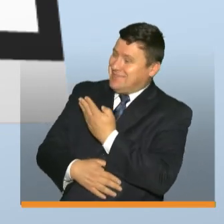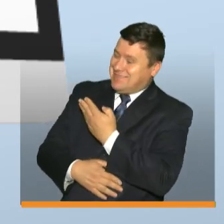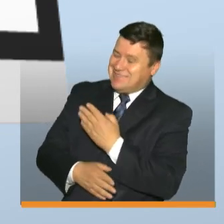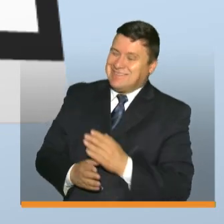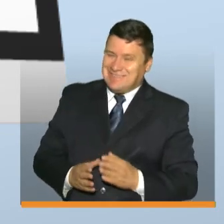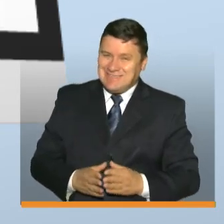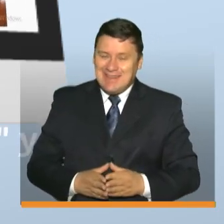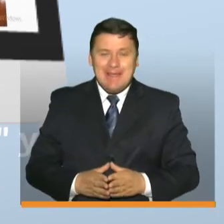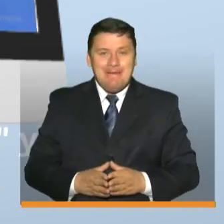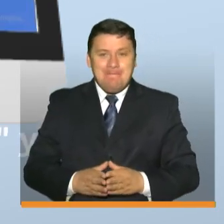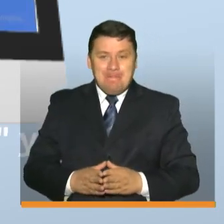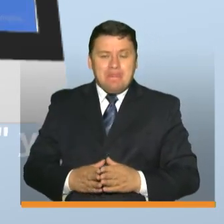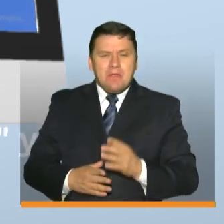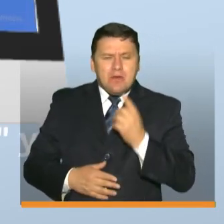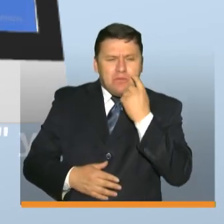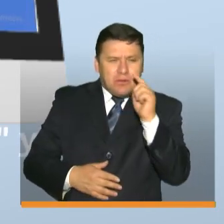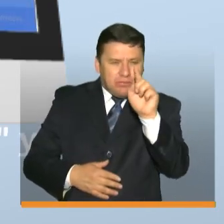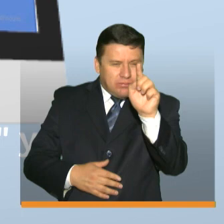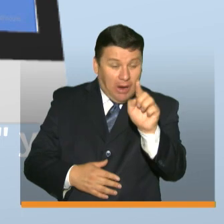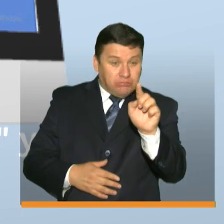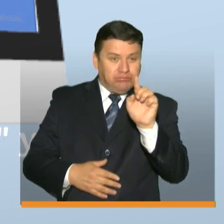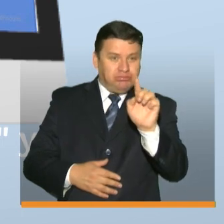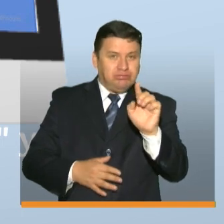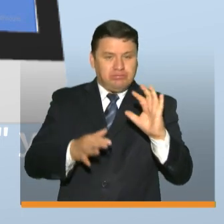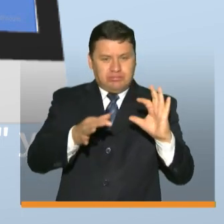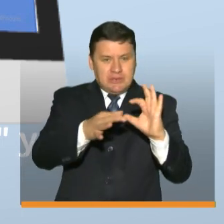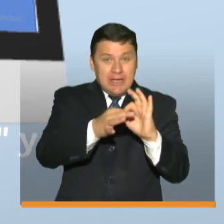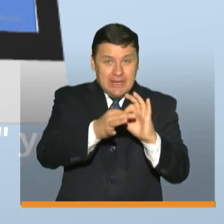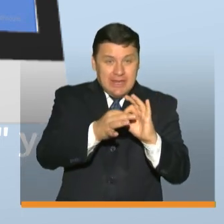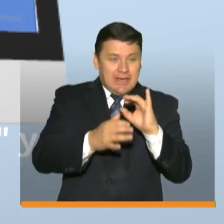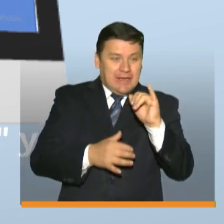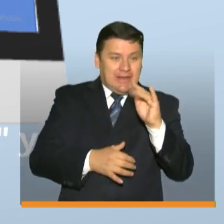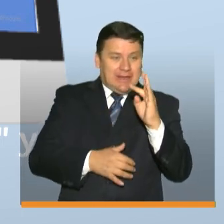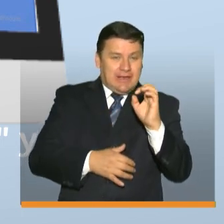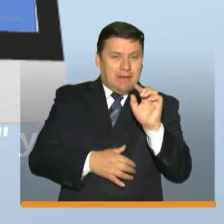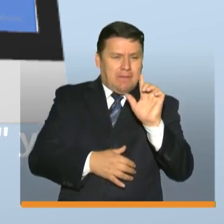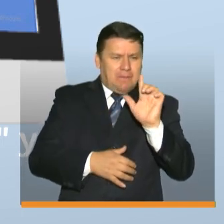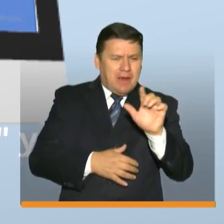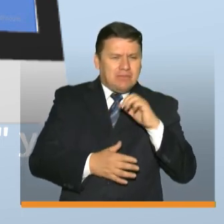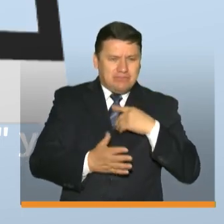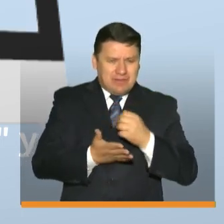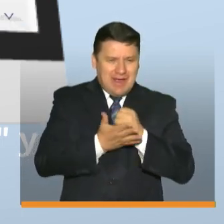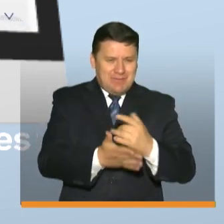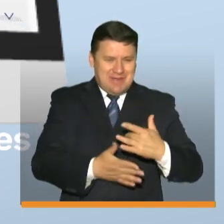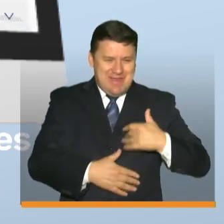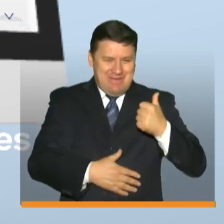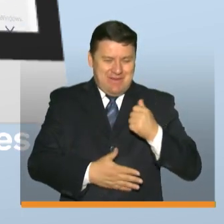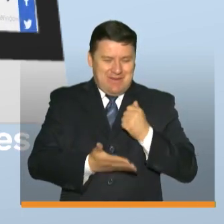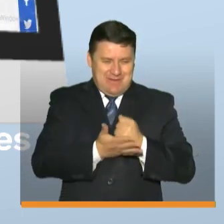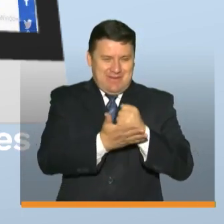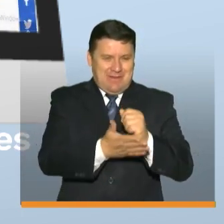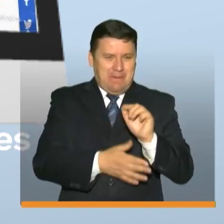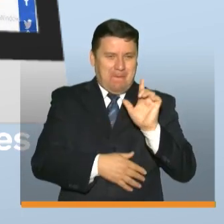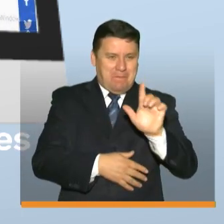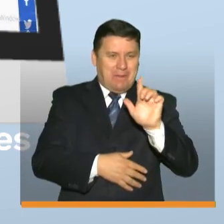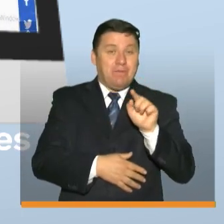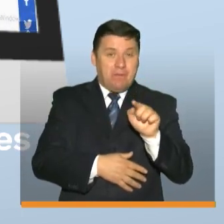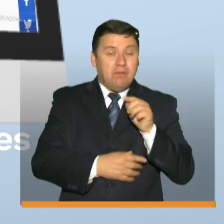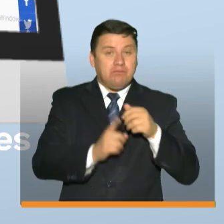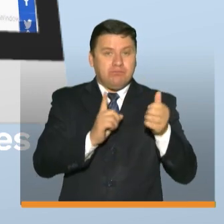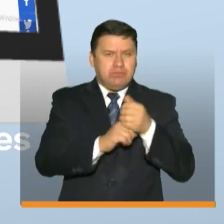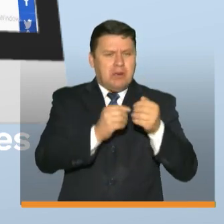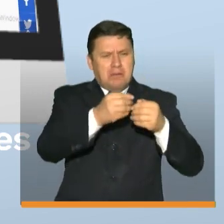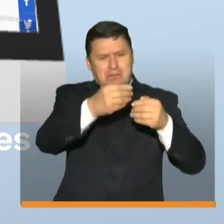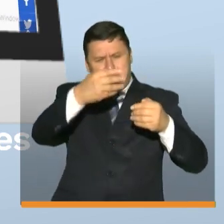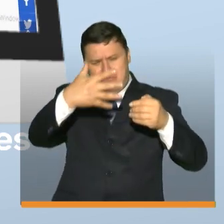.gov.co busca la pestaña enlaces de interés y haz clic en ayudarnos hace bien allí encontrarás todos